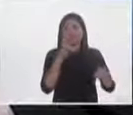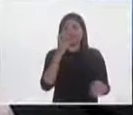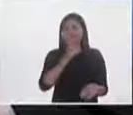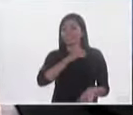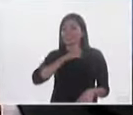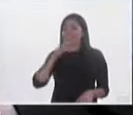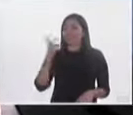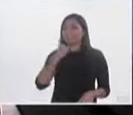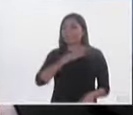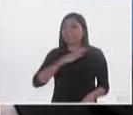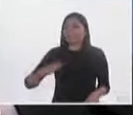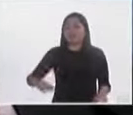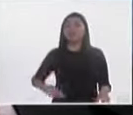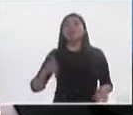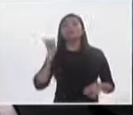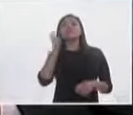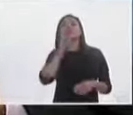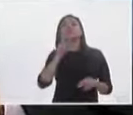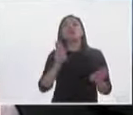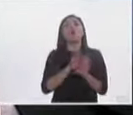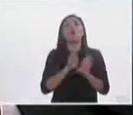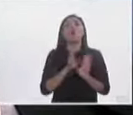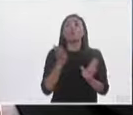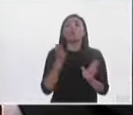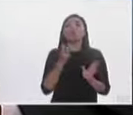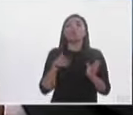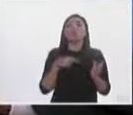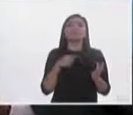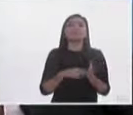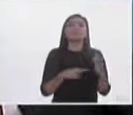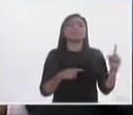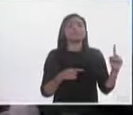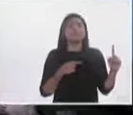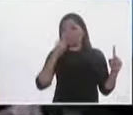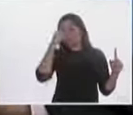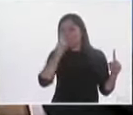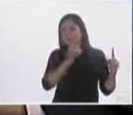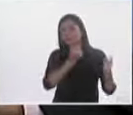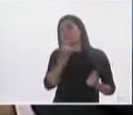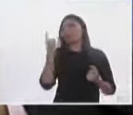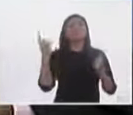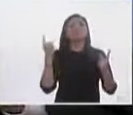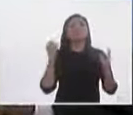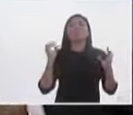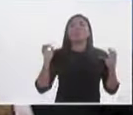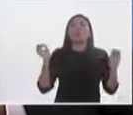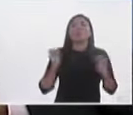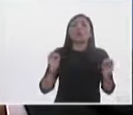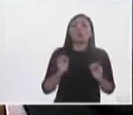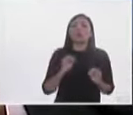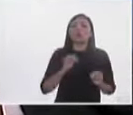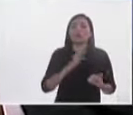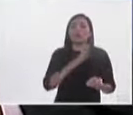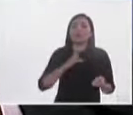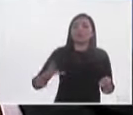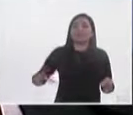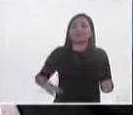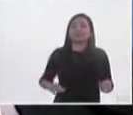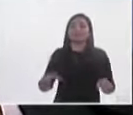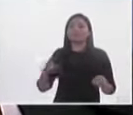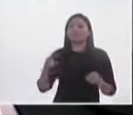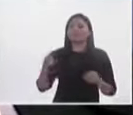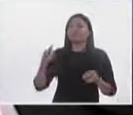en muchos casos fueron como una especie de refugio para aquellos que no lograron la candidatura al interior de un partido.